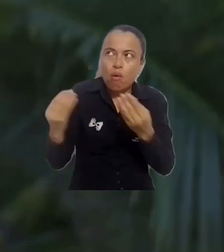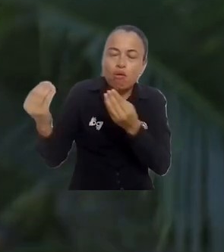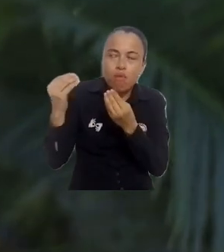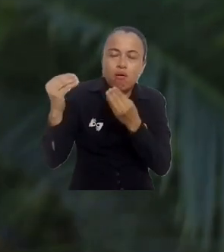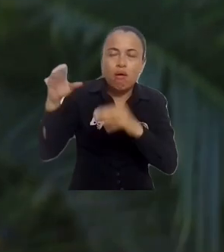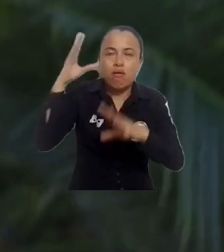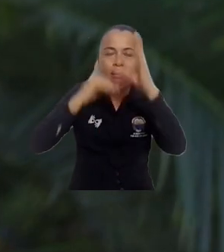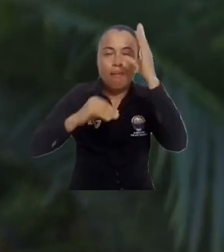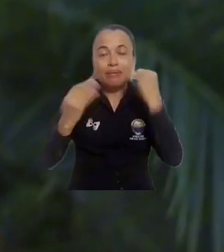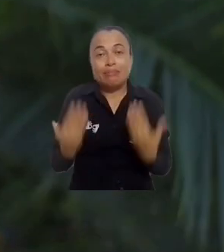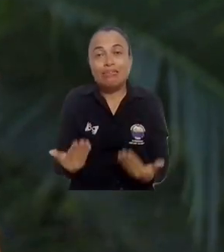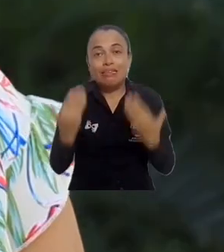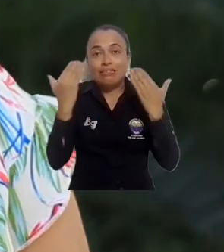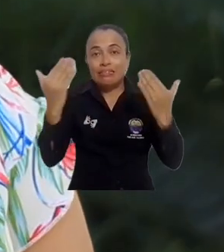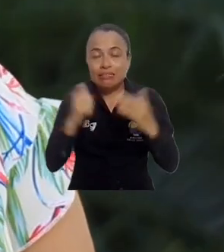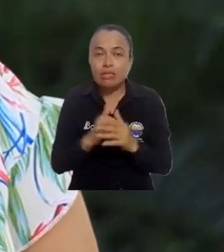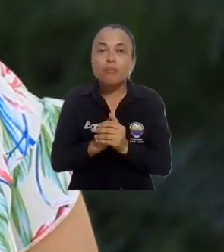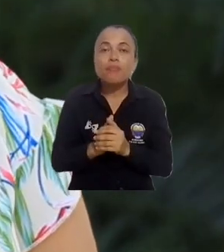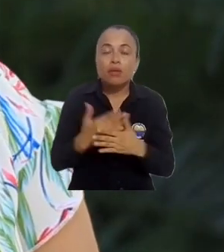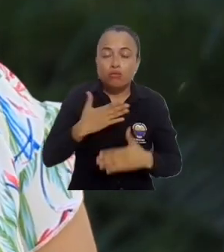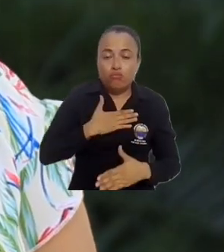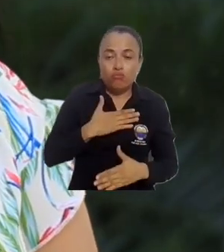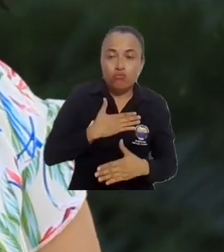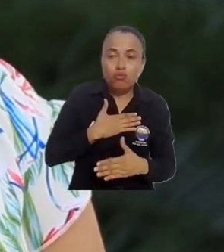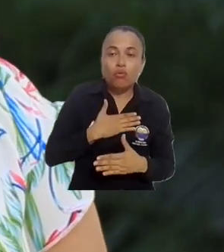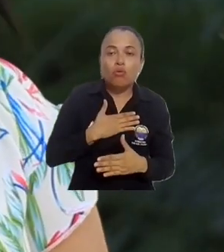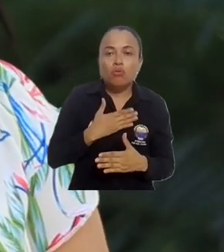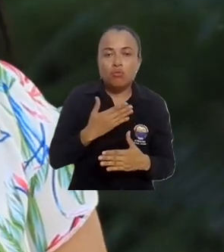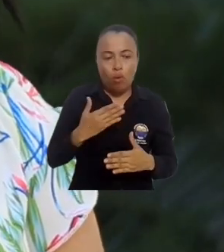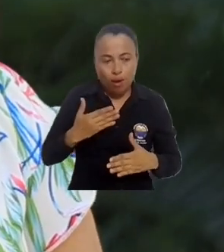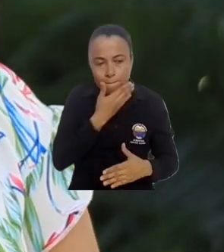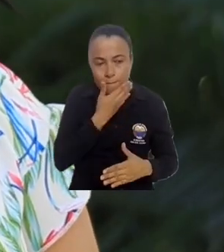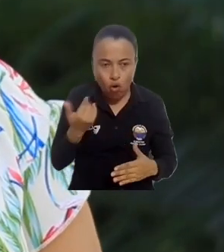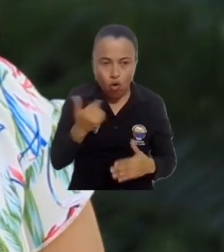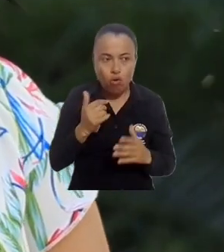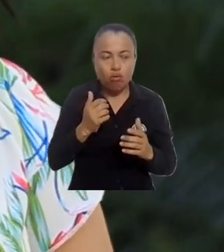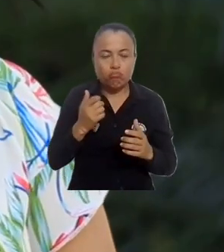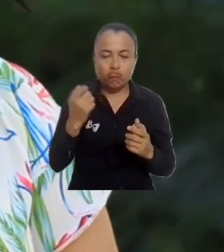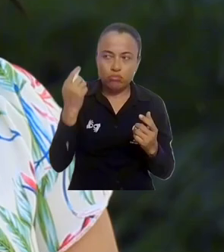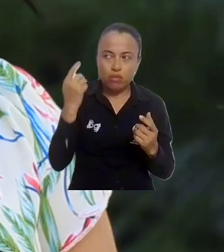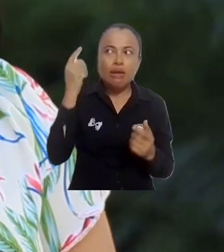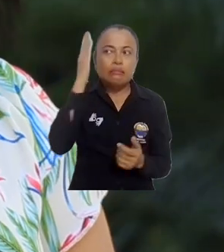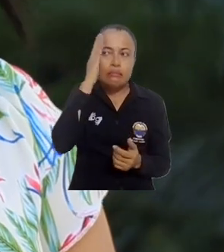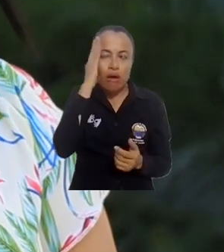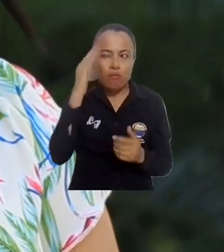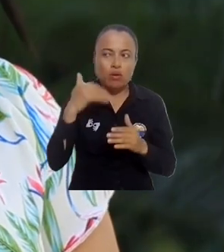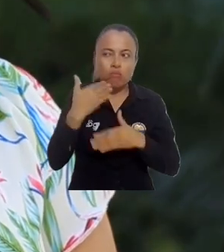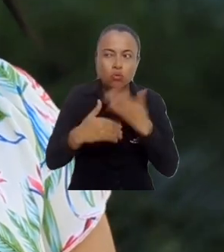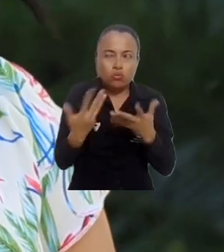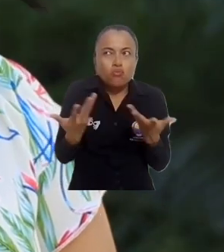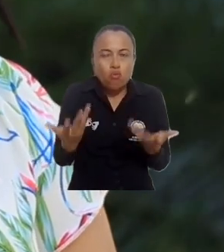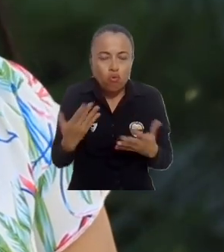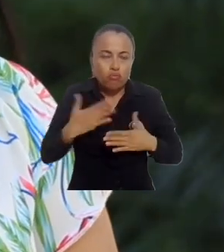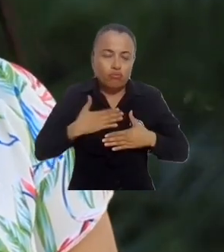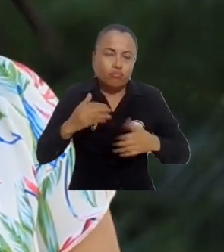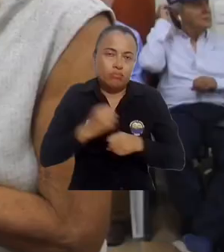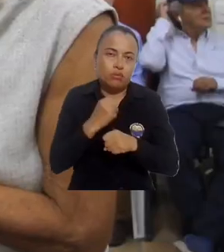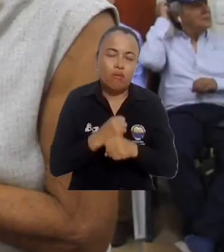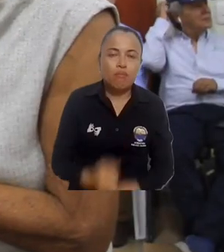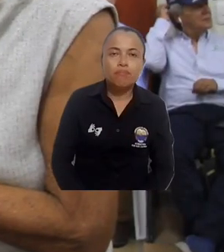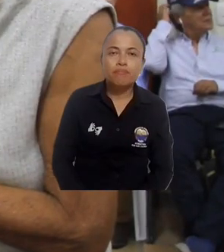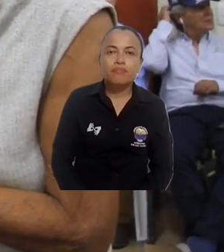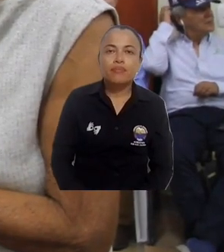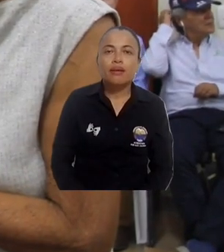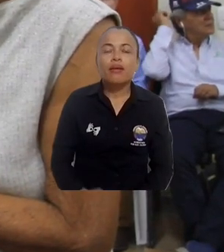clientes, al turismo, también me sirve, bueno, me enseñó para emprenderme mucho más, para tener más conocimiento